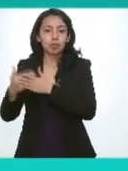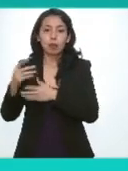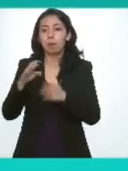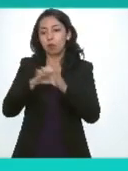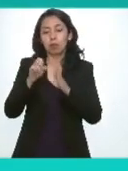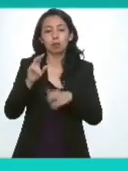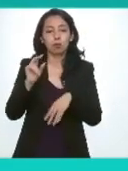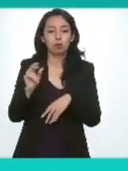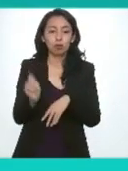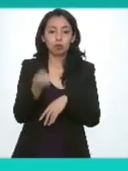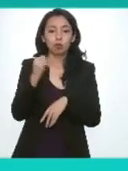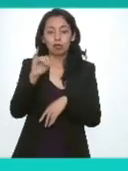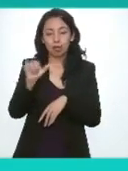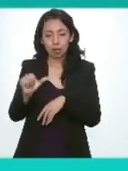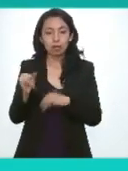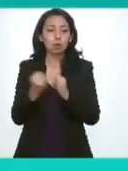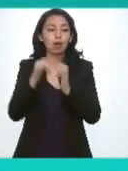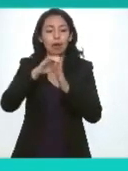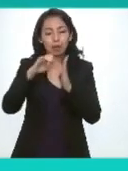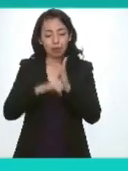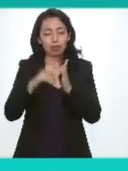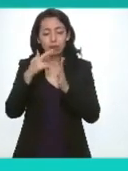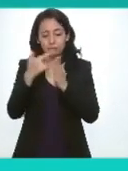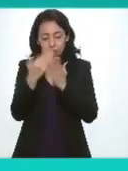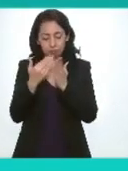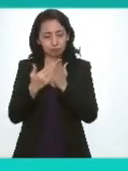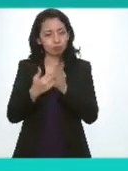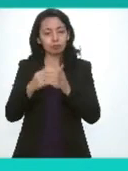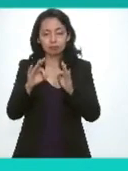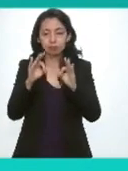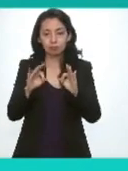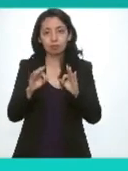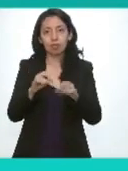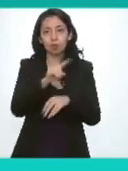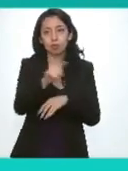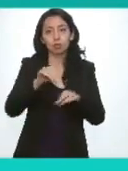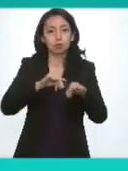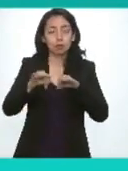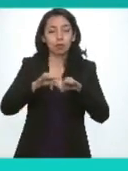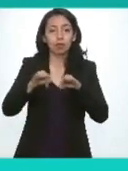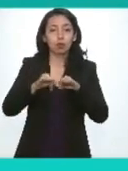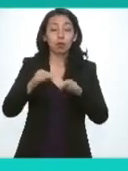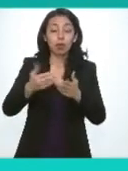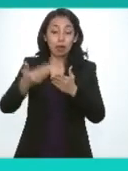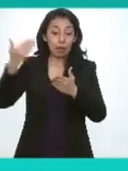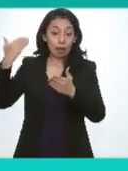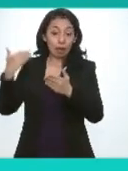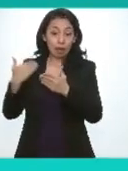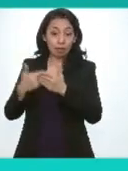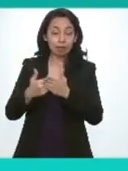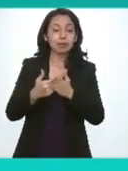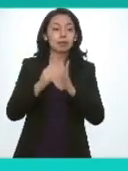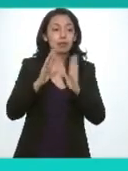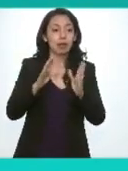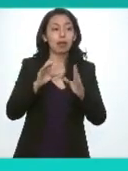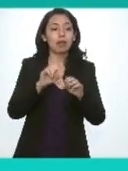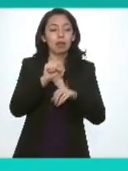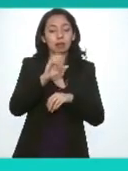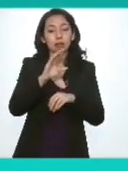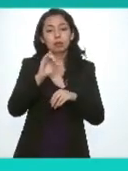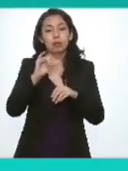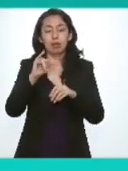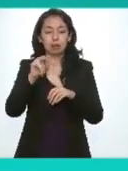principios de ética e integridad así que reconocemos el trabajo amplio que se ha hecho desde la comisión de protección de datos